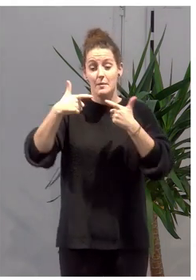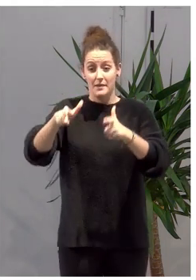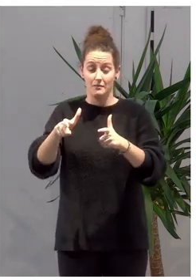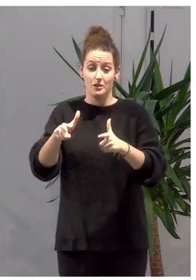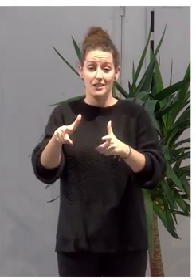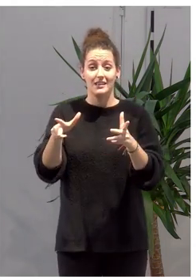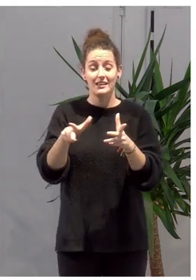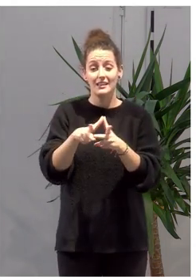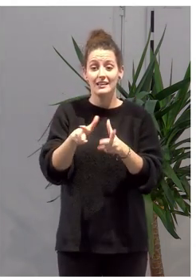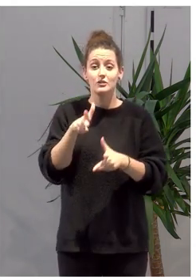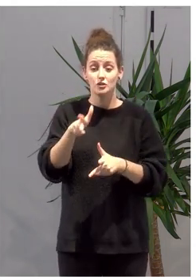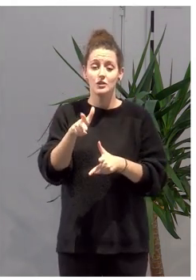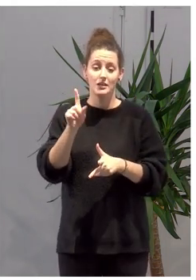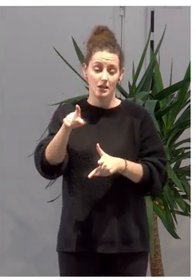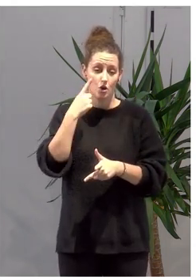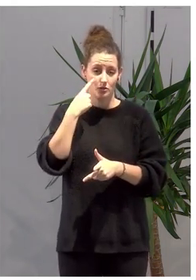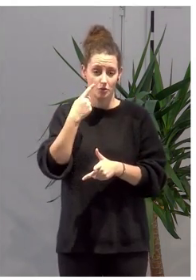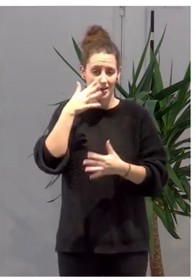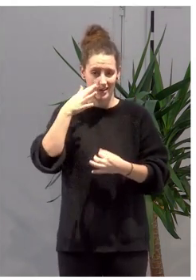y el Observatorio de la Realidad Social.